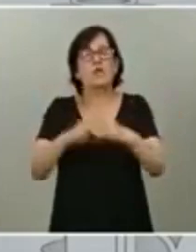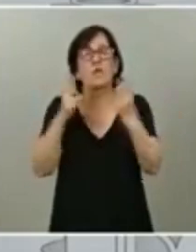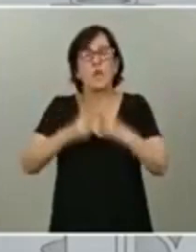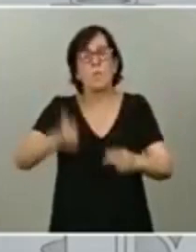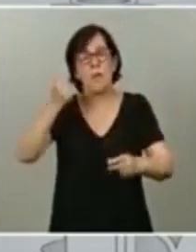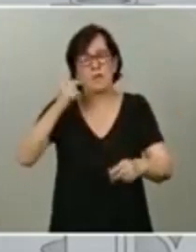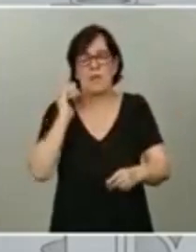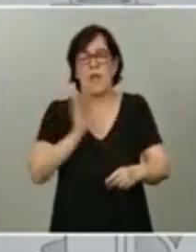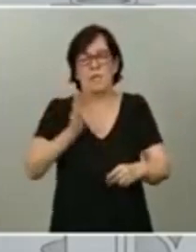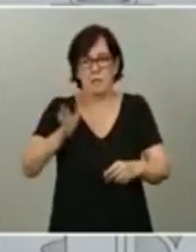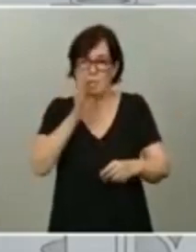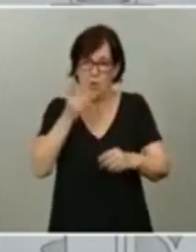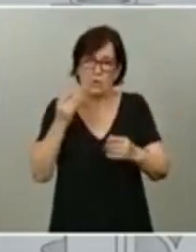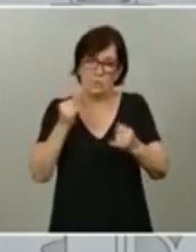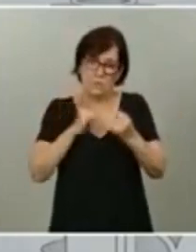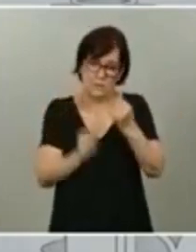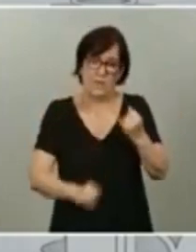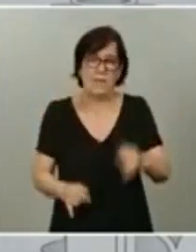por la crisis.